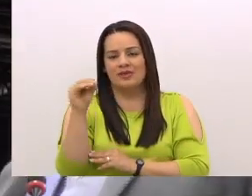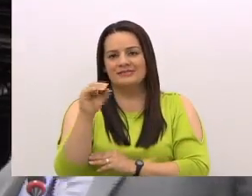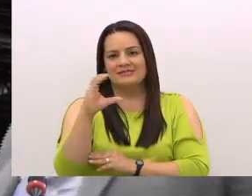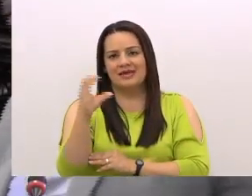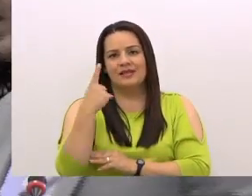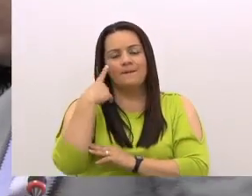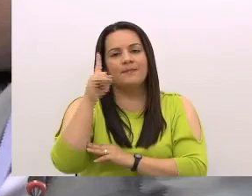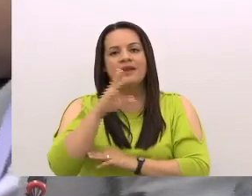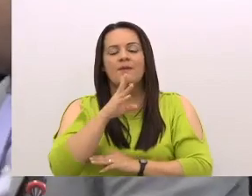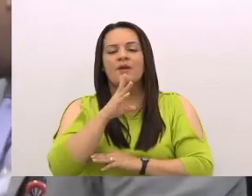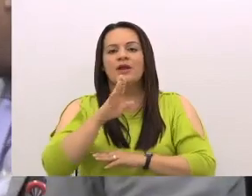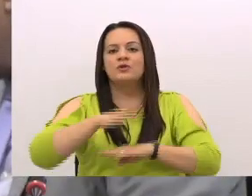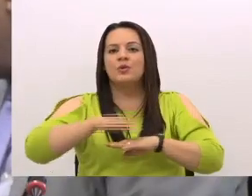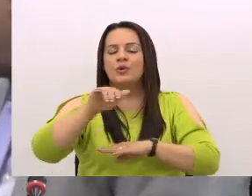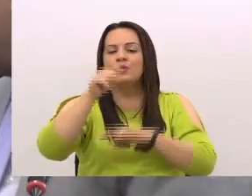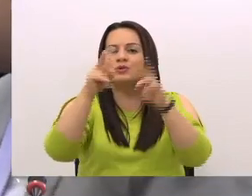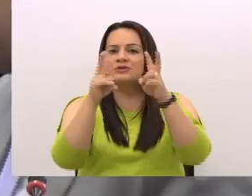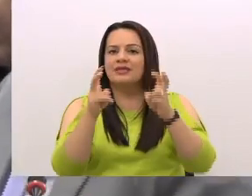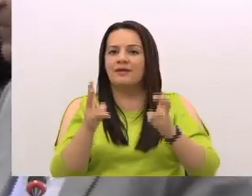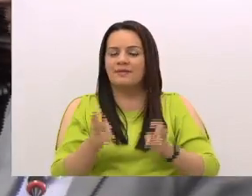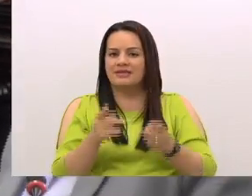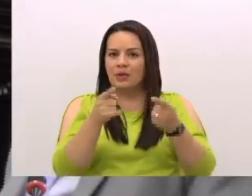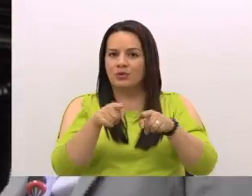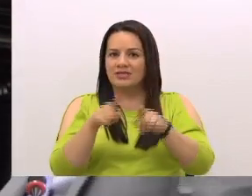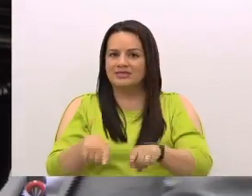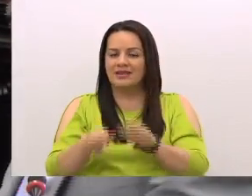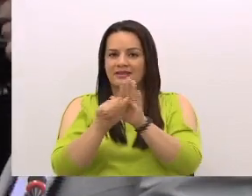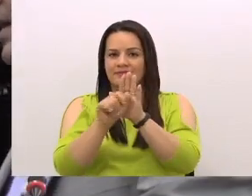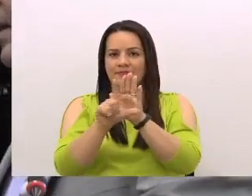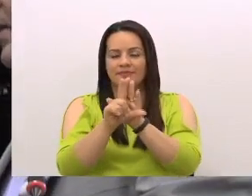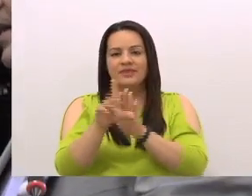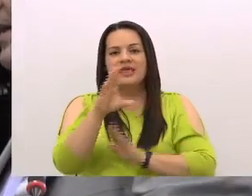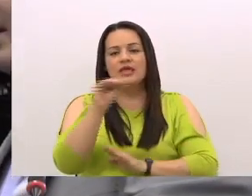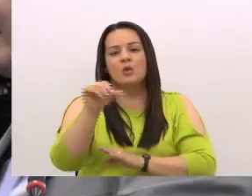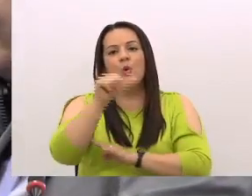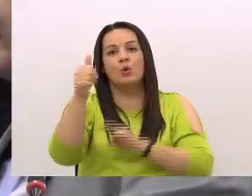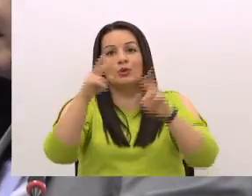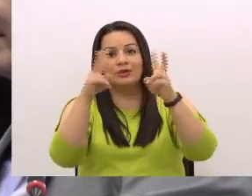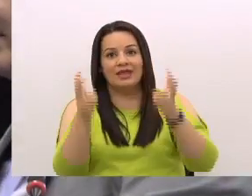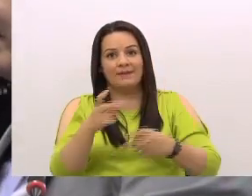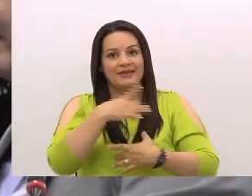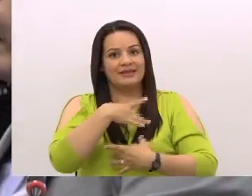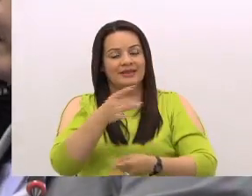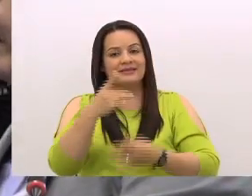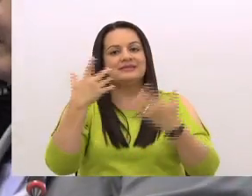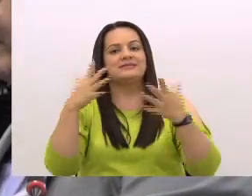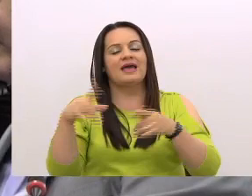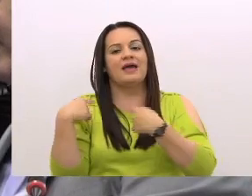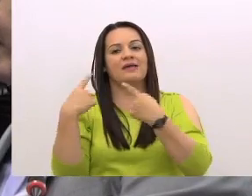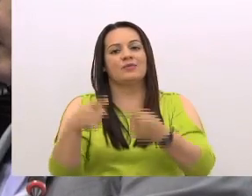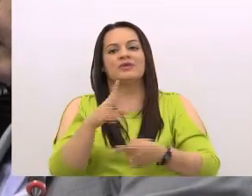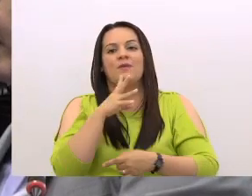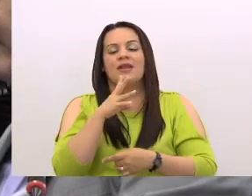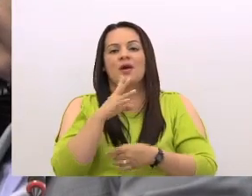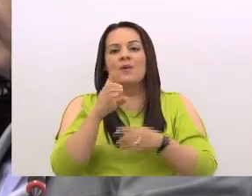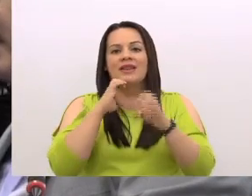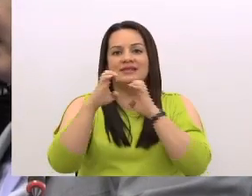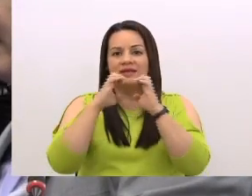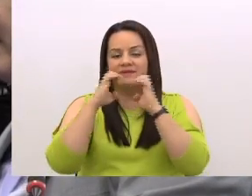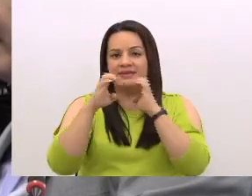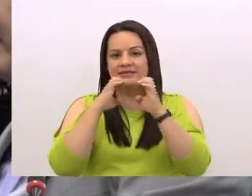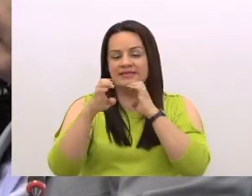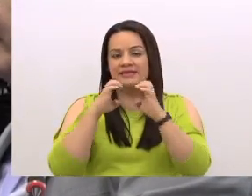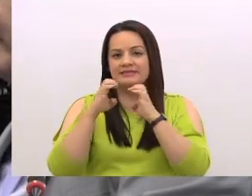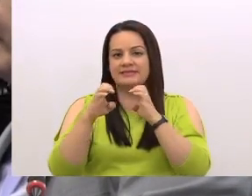sobre otros temas del acontecer legislativo y es otro tema interesante que ya hemos estado hablando también en las entrevistas, es